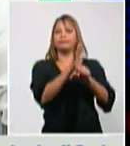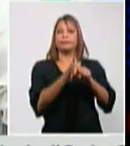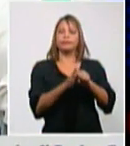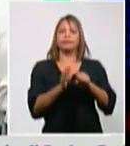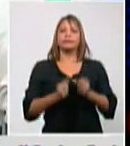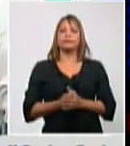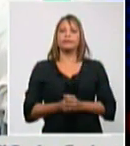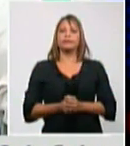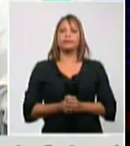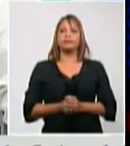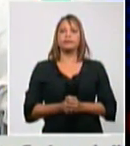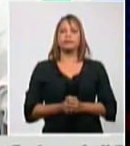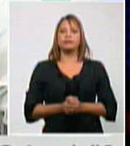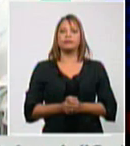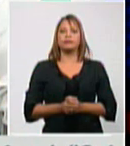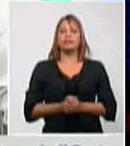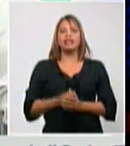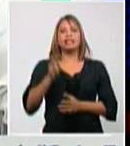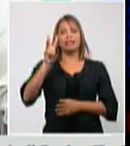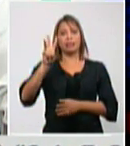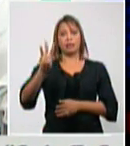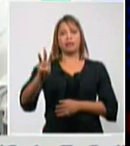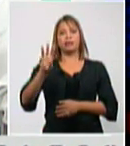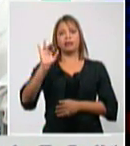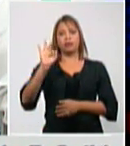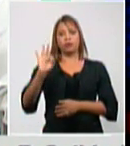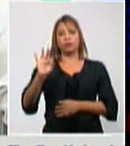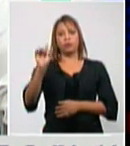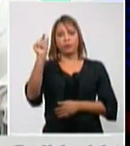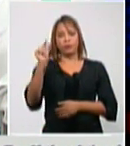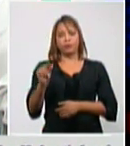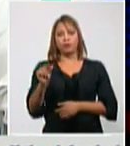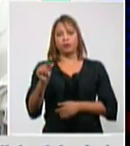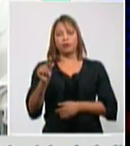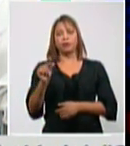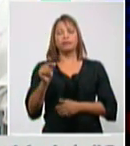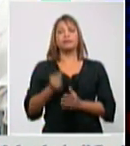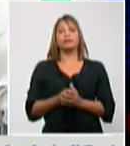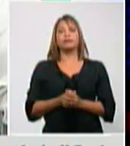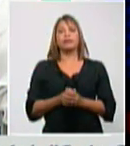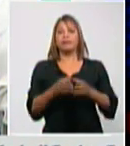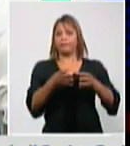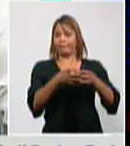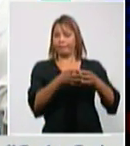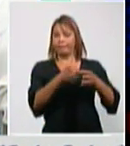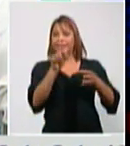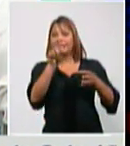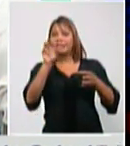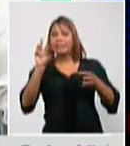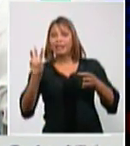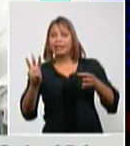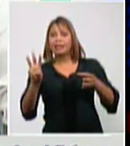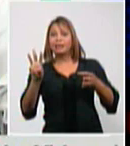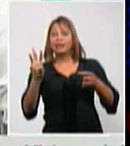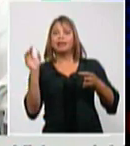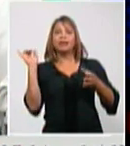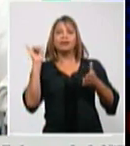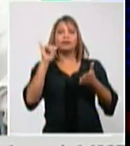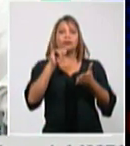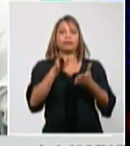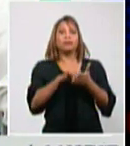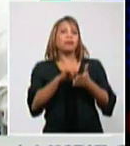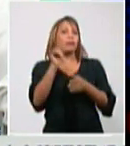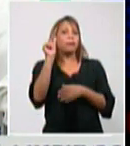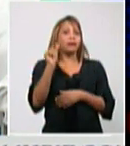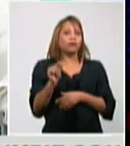de estos 38 casos en 13 la fuente de infección está relacionada con casos